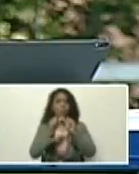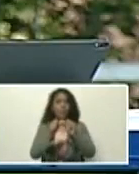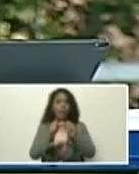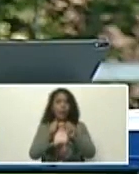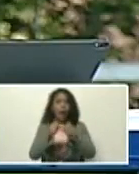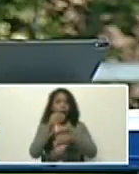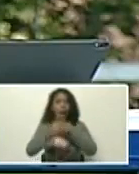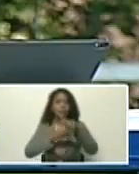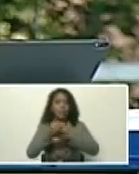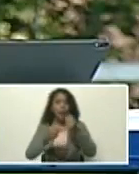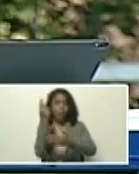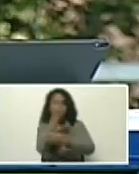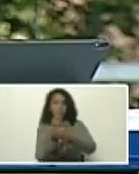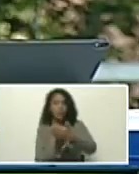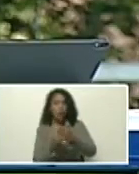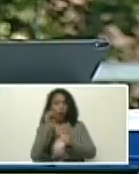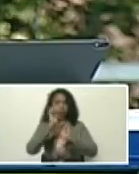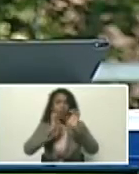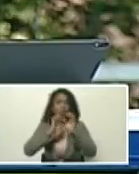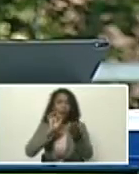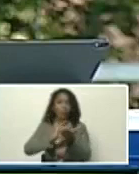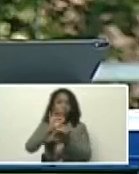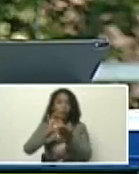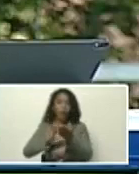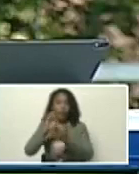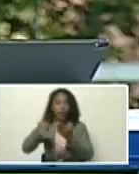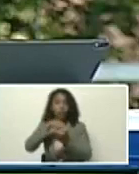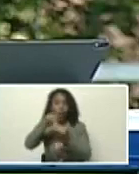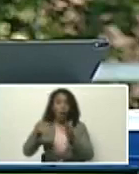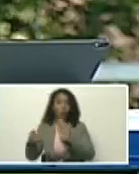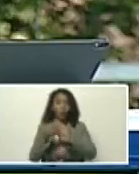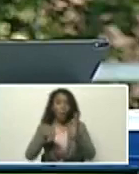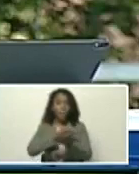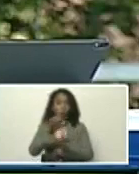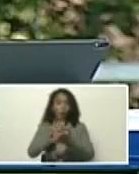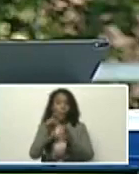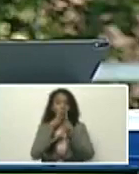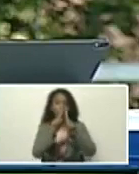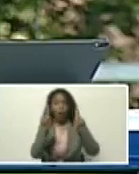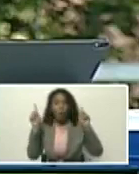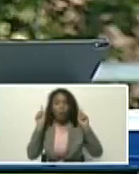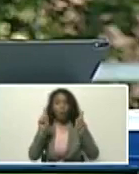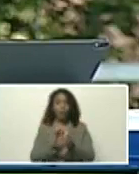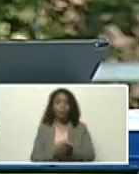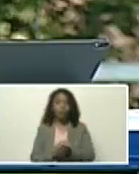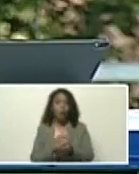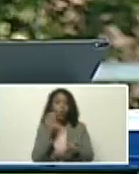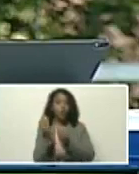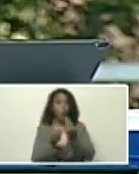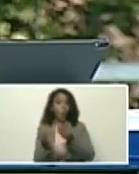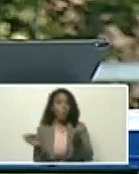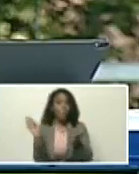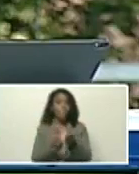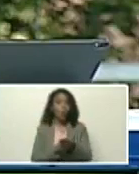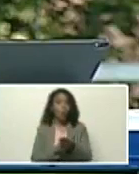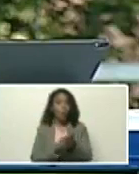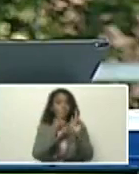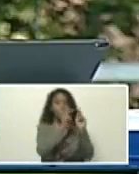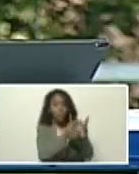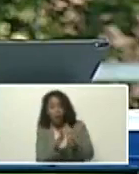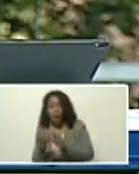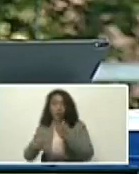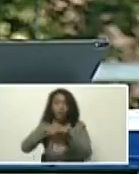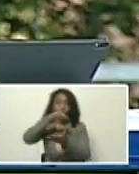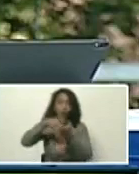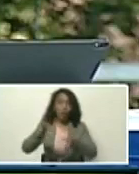constituido, el diseño, y evaluación, de la estrategia nacional, contra la crisis climática, así como, la implementación, de planes nacionales,